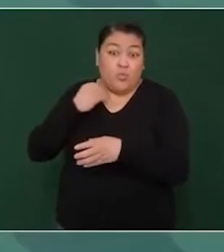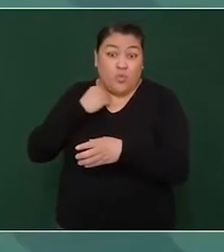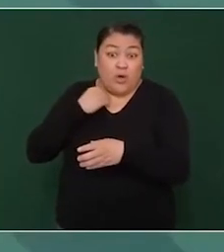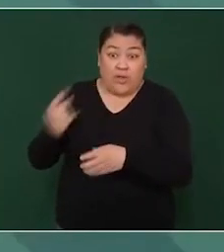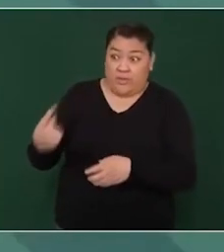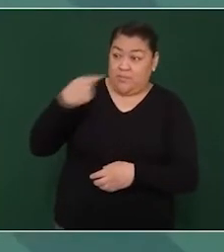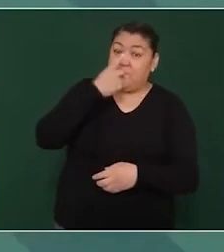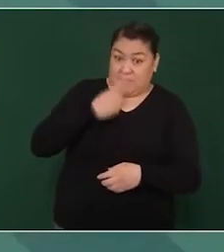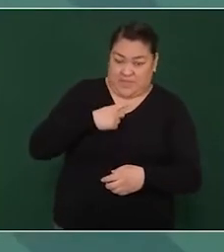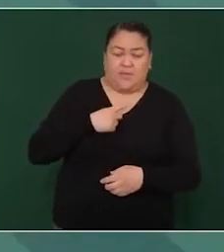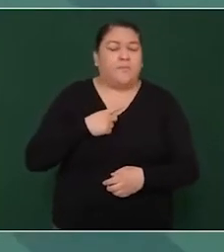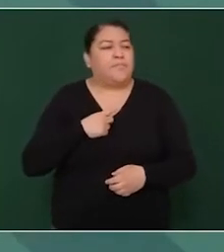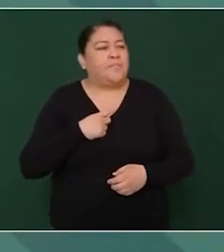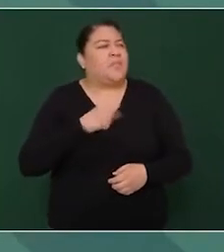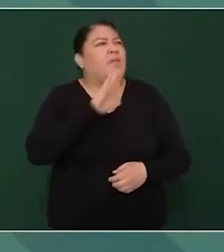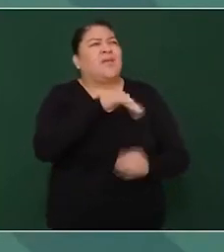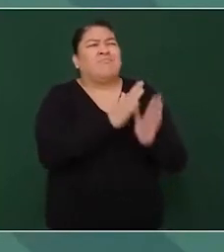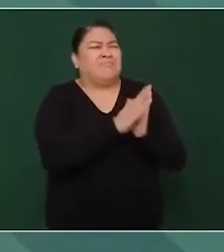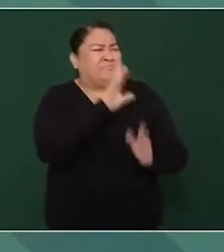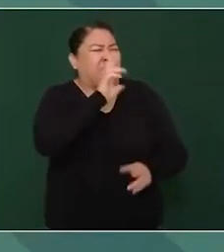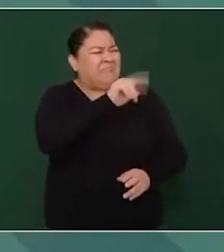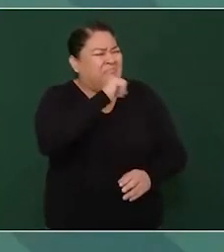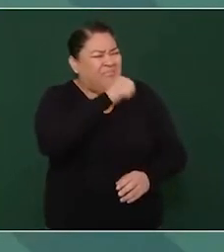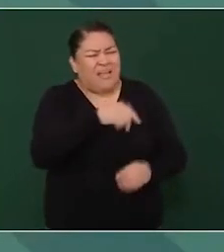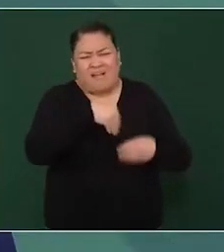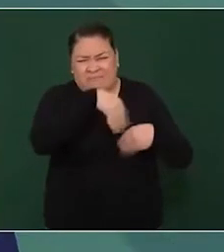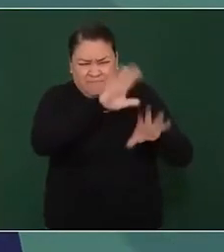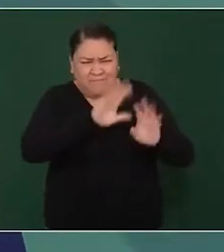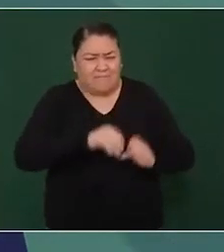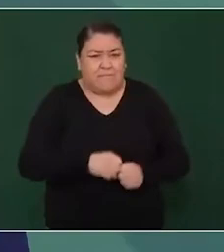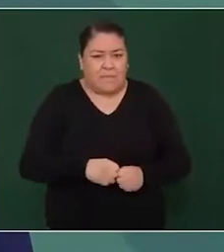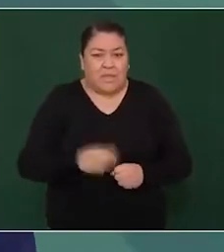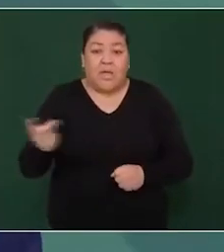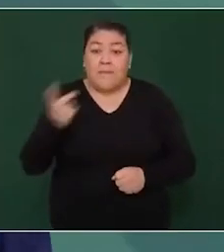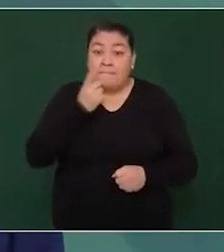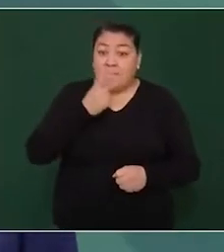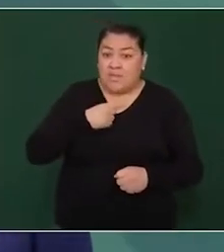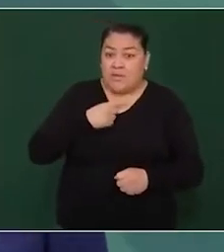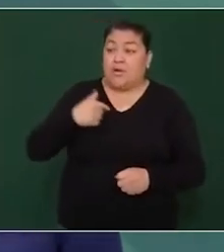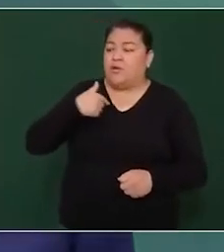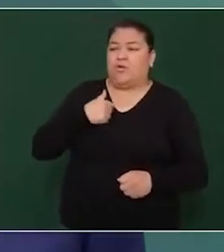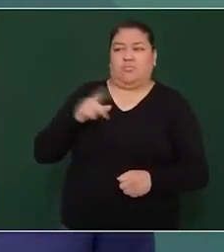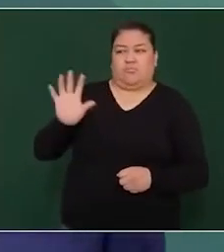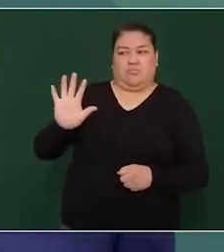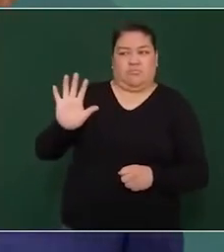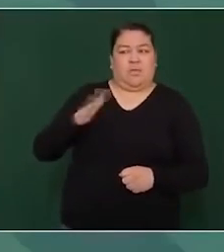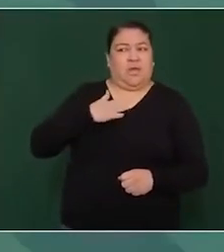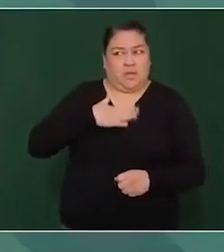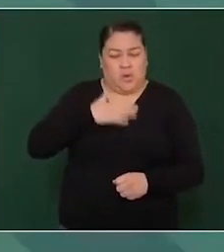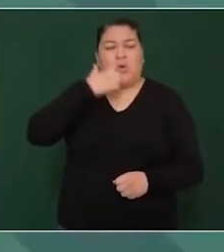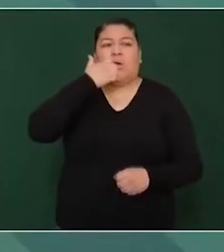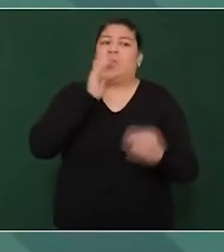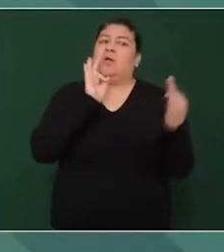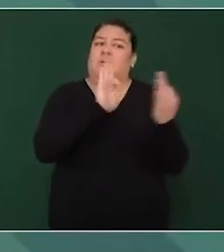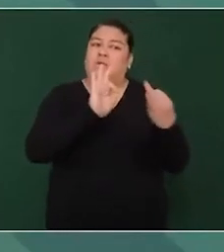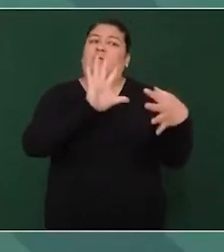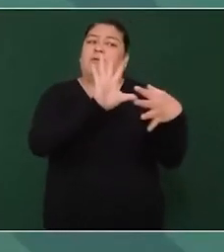recomendando que no contestáramos nada. Digo, no, no, no, sí quiero contestar,